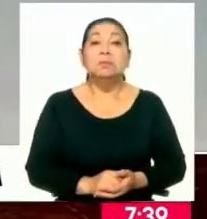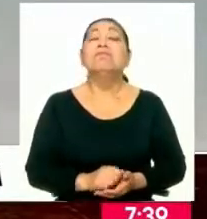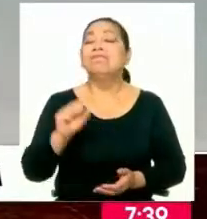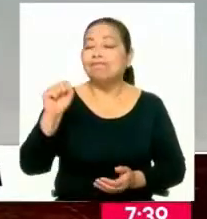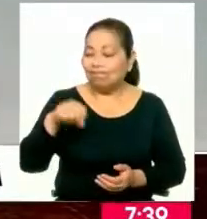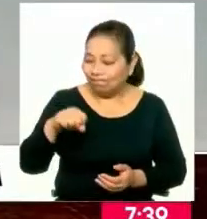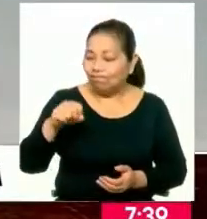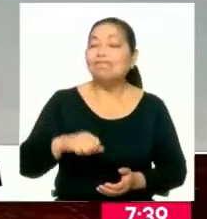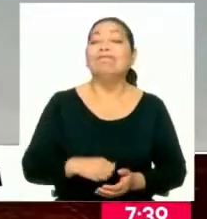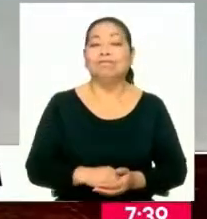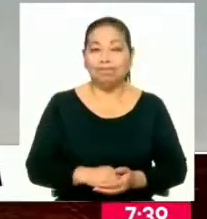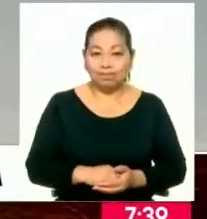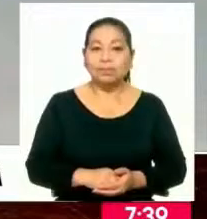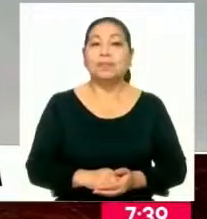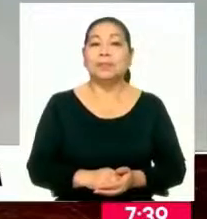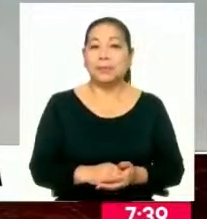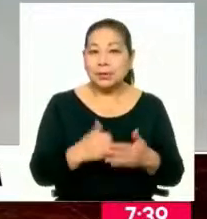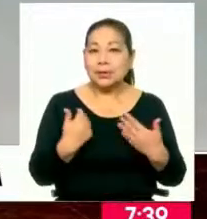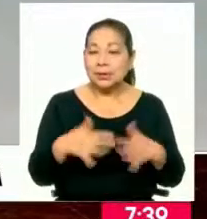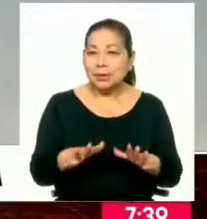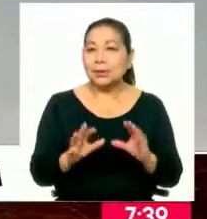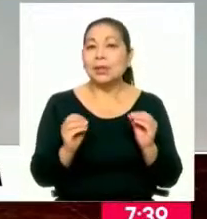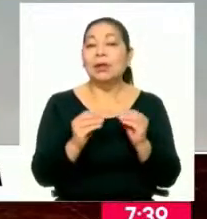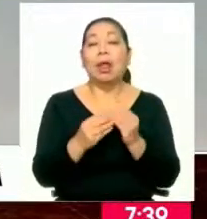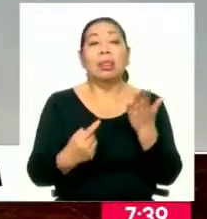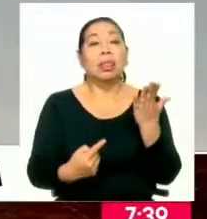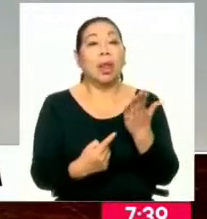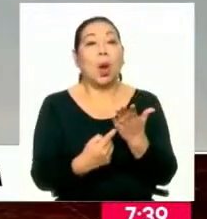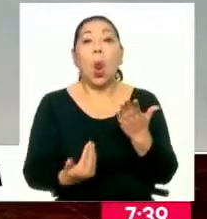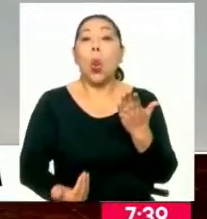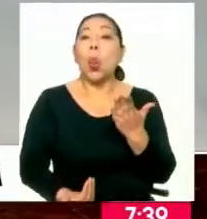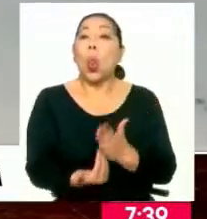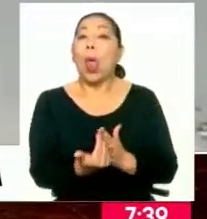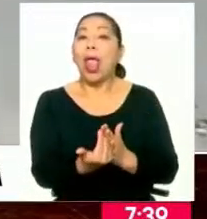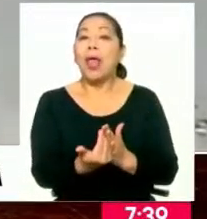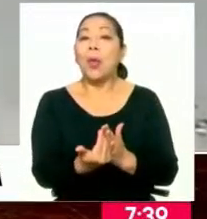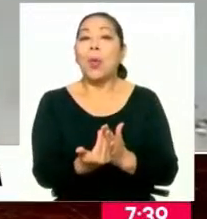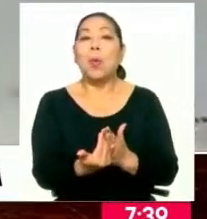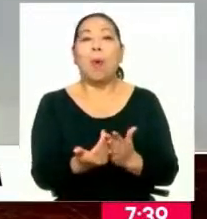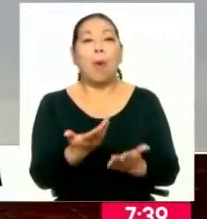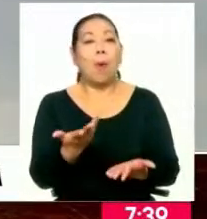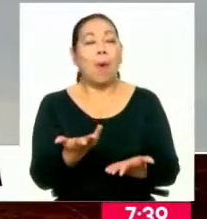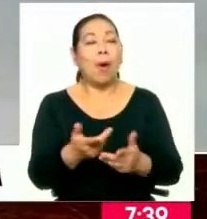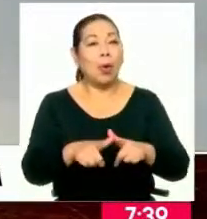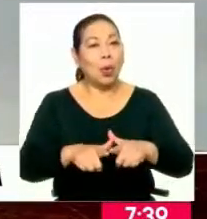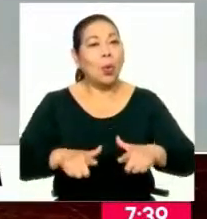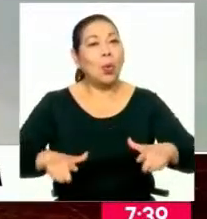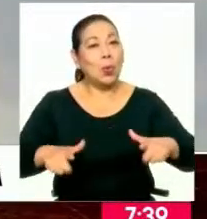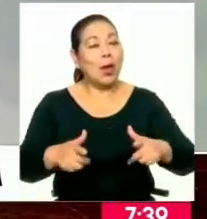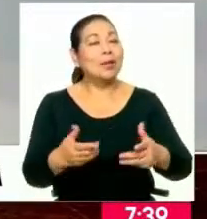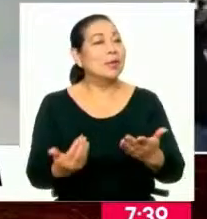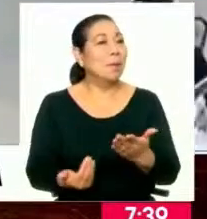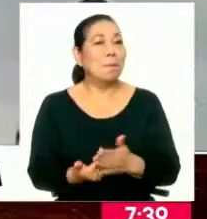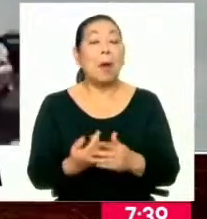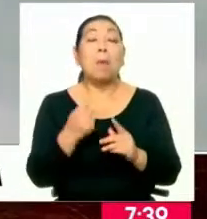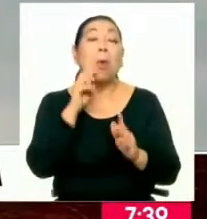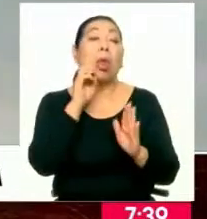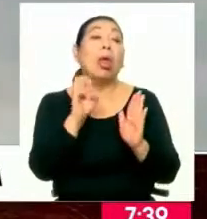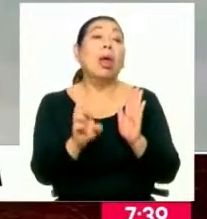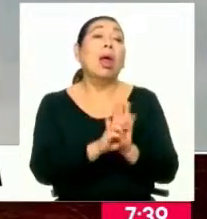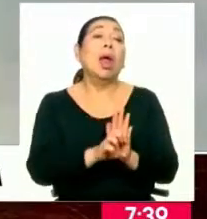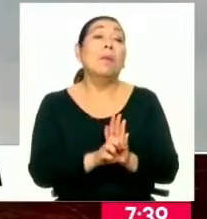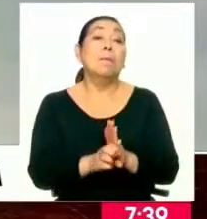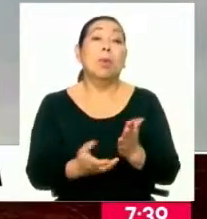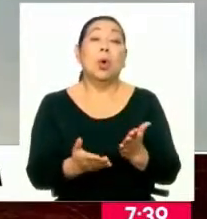Efectivamente, hemos empleado tecnología de última generación en las salas de audiencias. Por ejemplo,